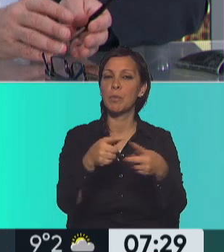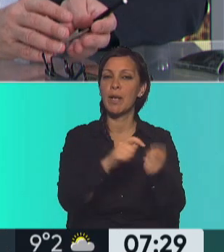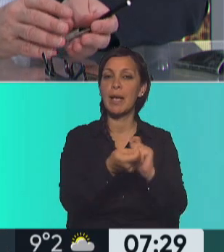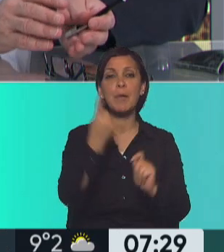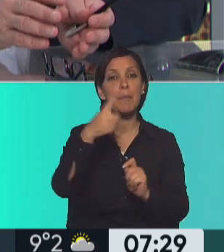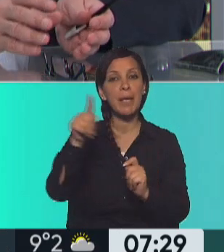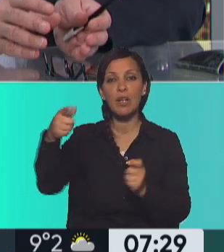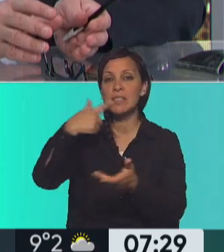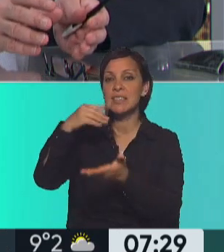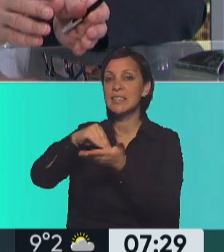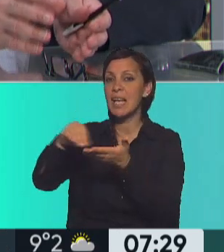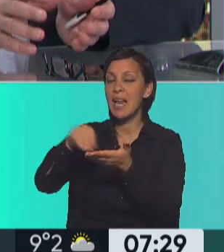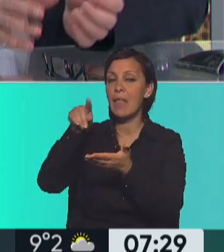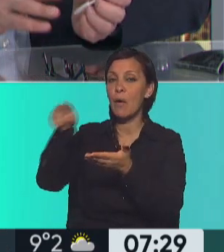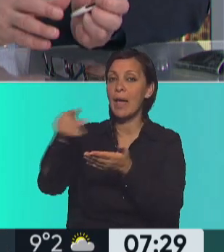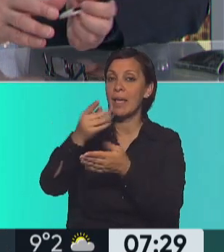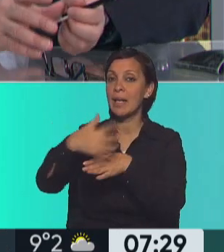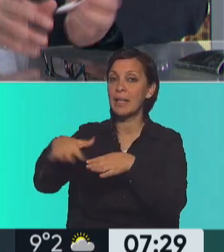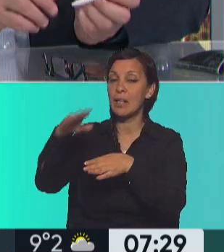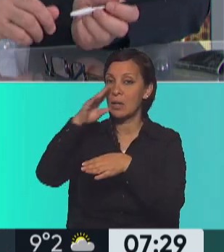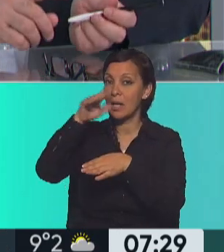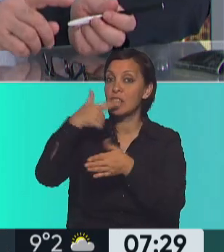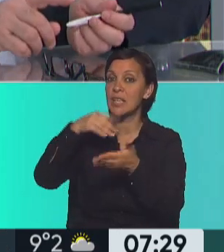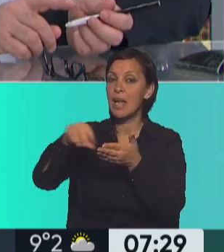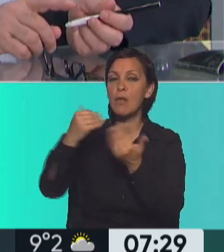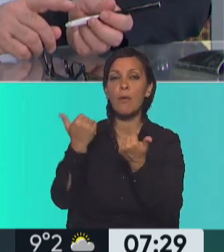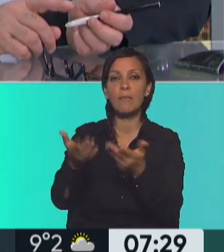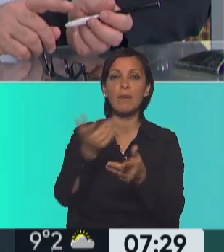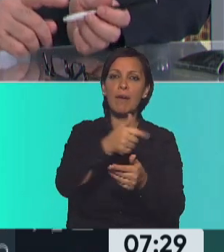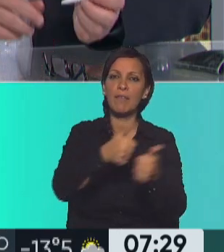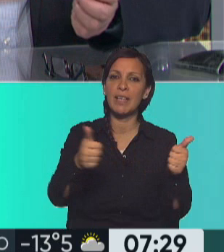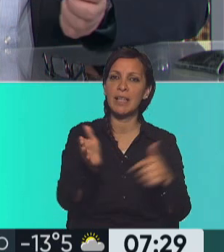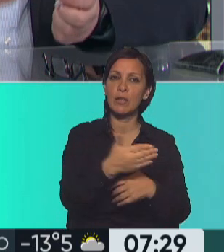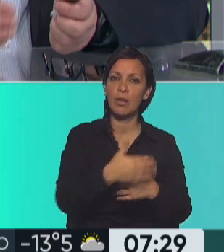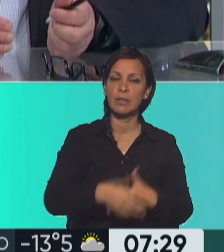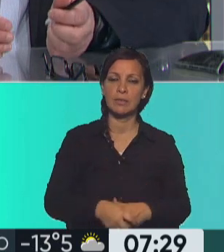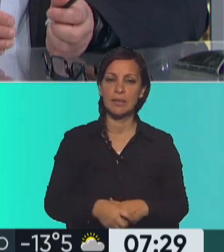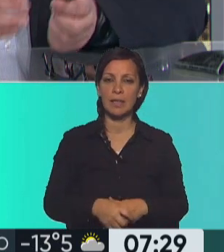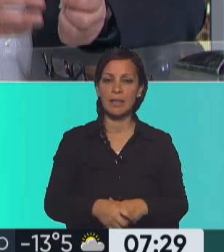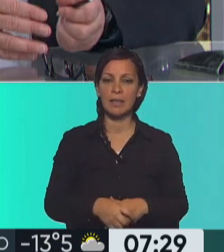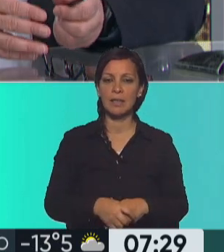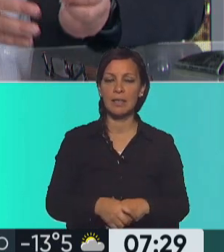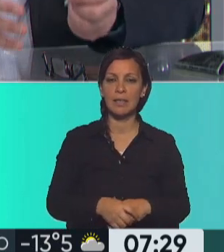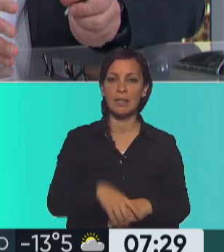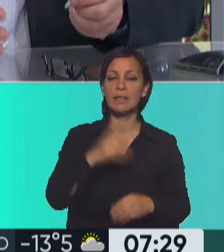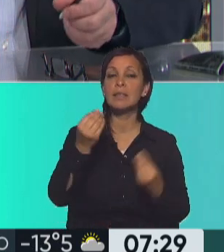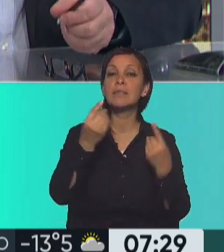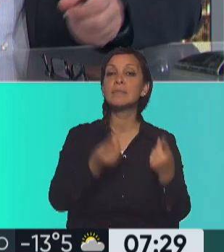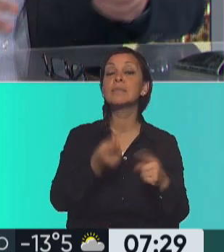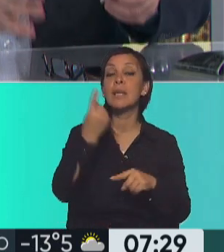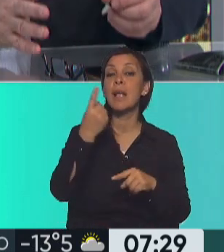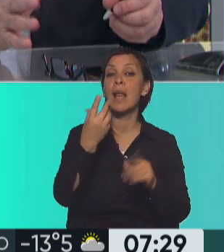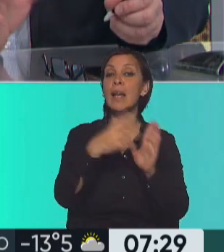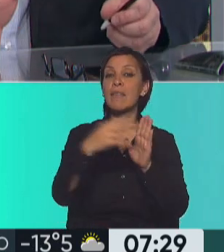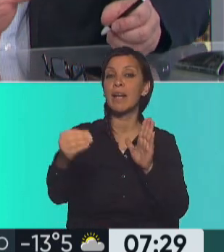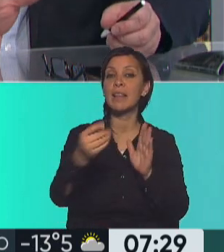Nacional, Alberto Beretilnek, votó acompañando a el Frente de Todos. El referente político de la provincia de Río